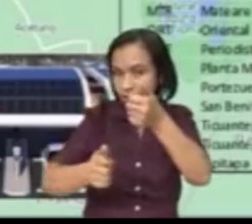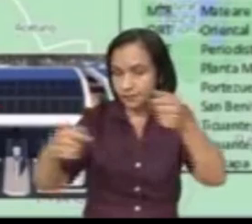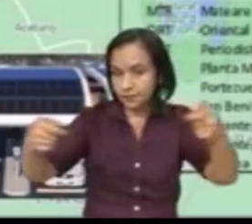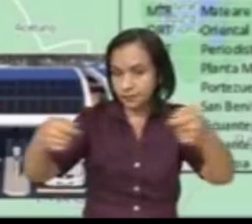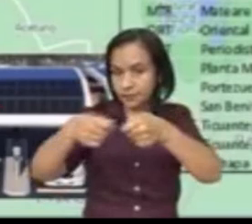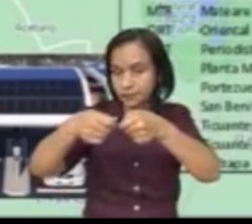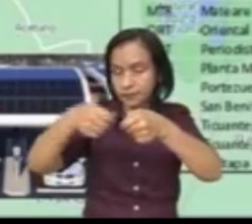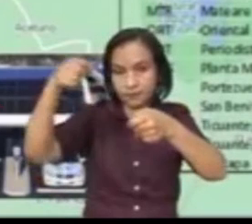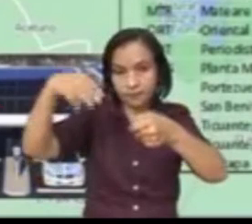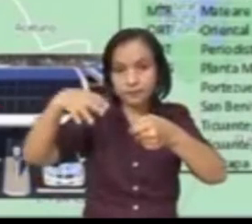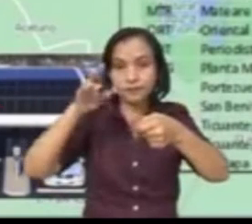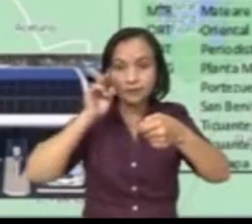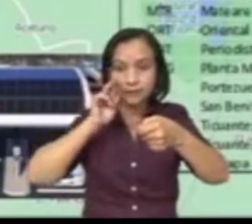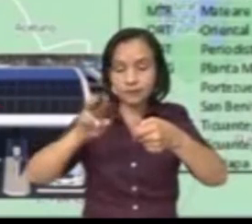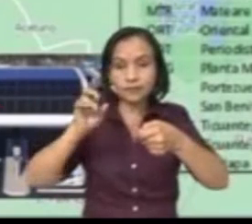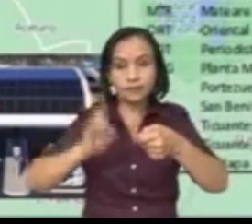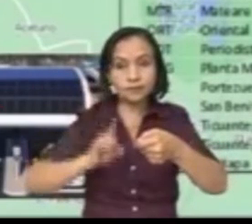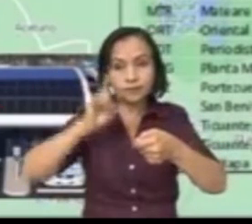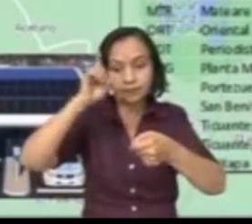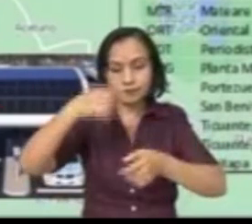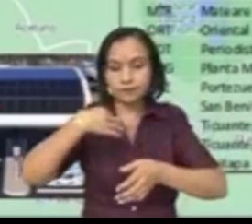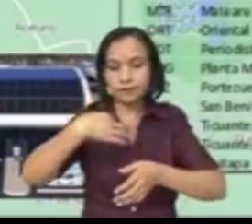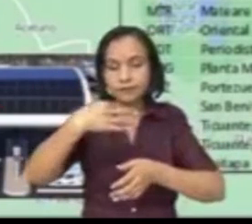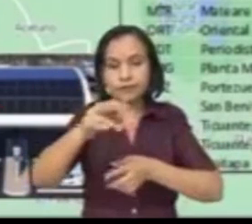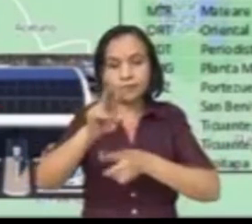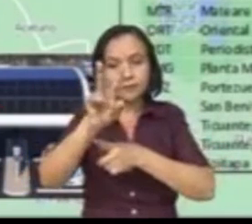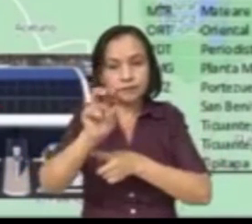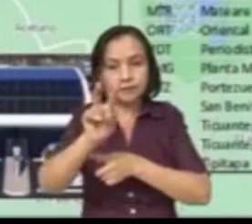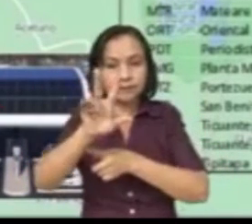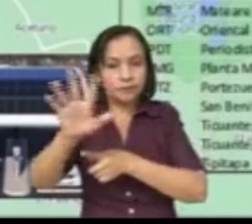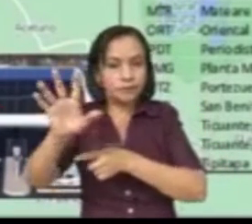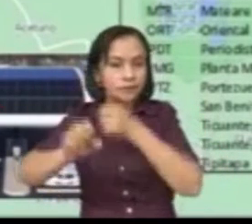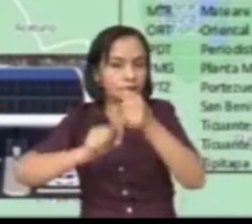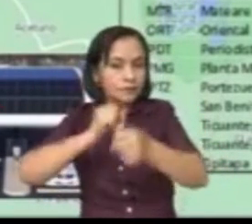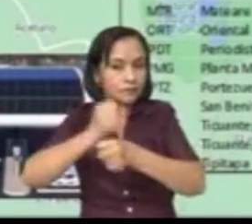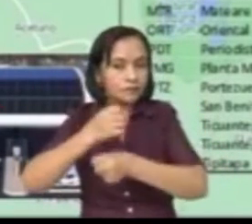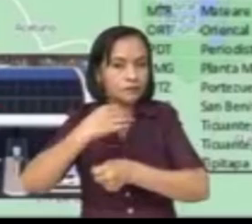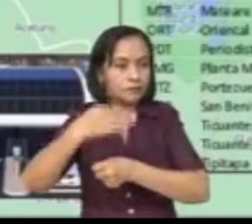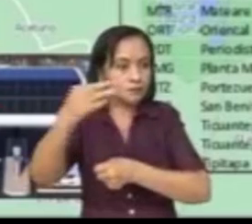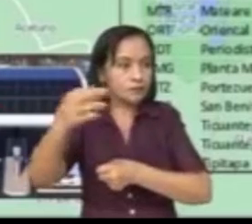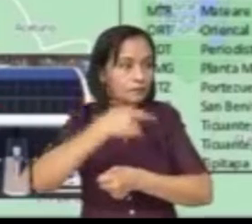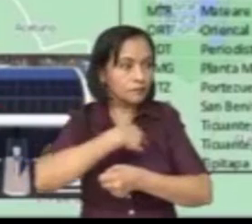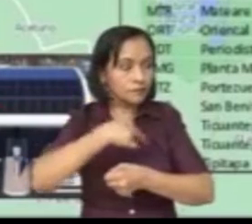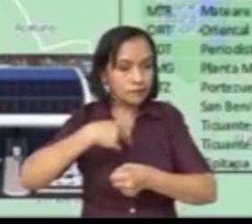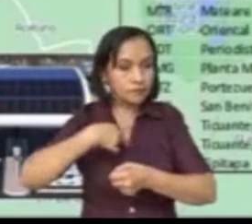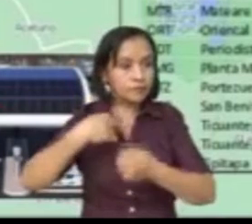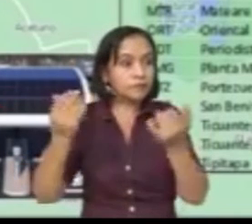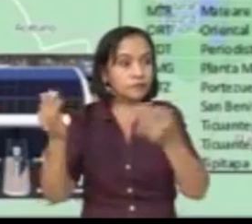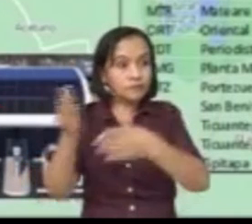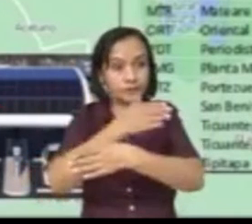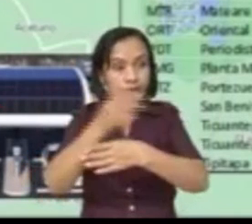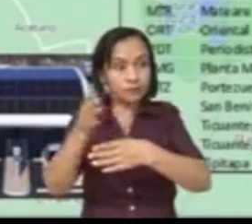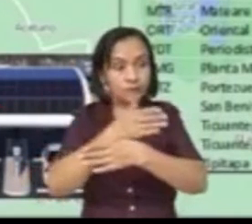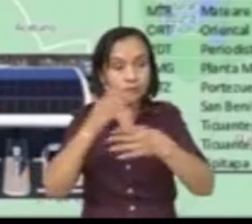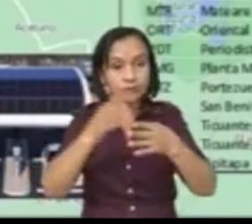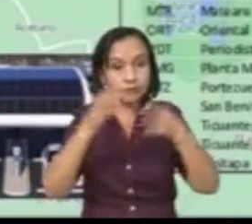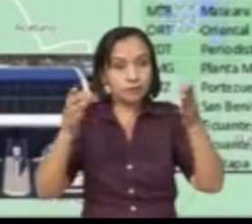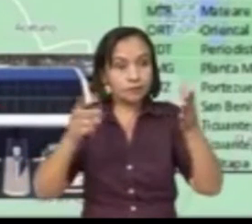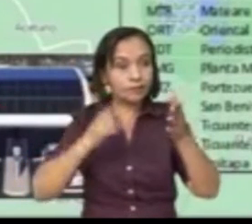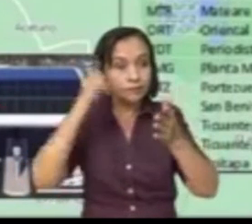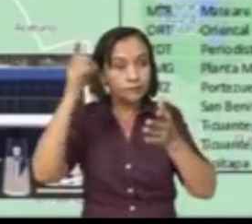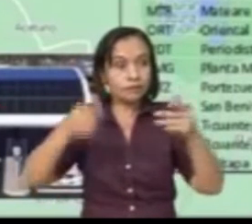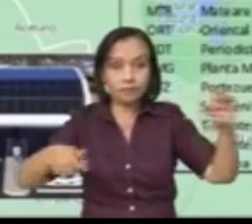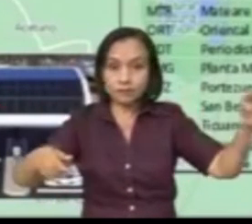suficiente, porque la hemos desarrollado a futuro, a 20, 25 años, para ir asumiendo los crecimientos de demanda de